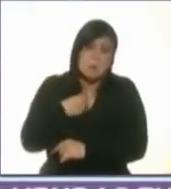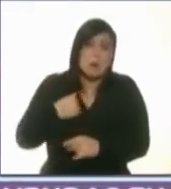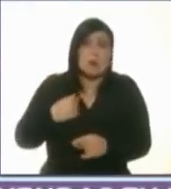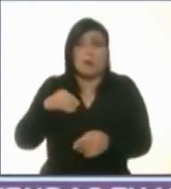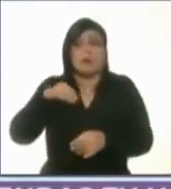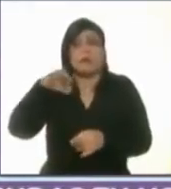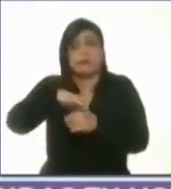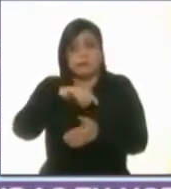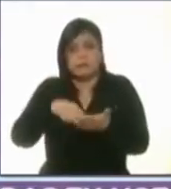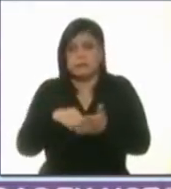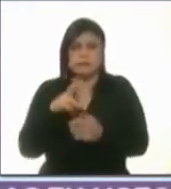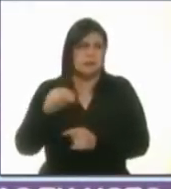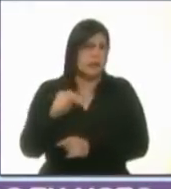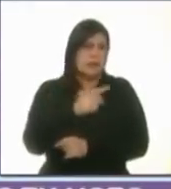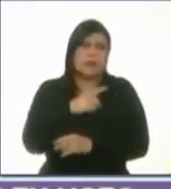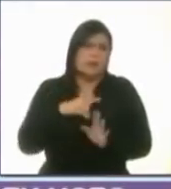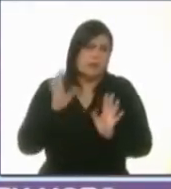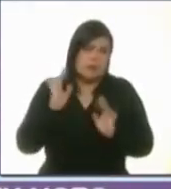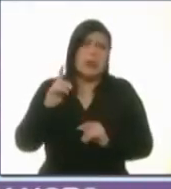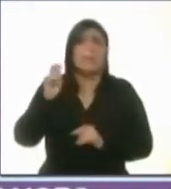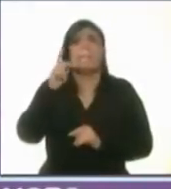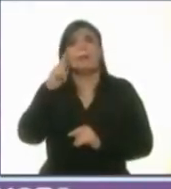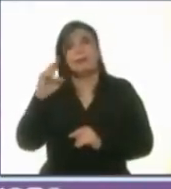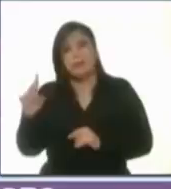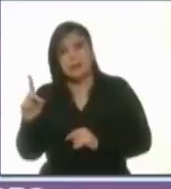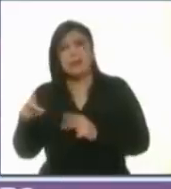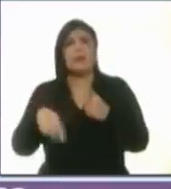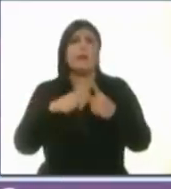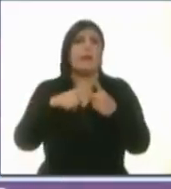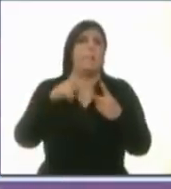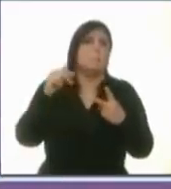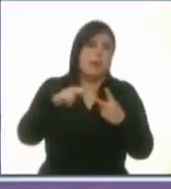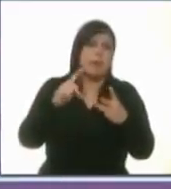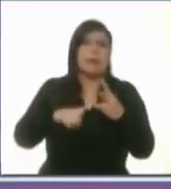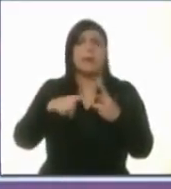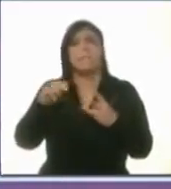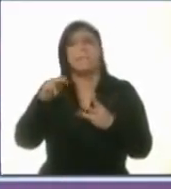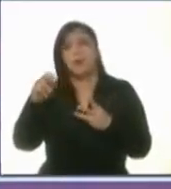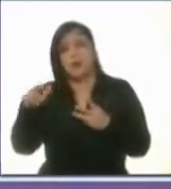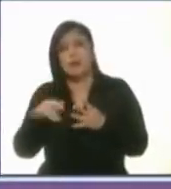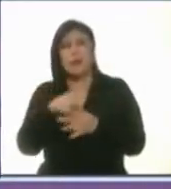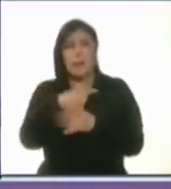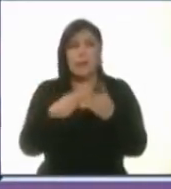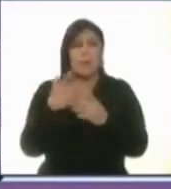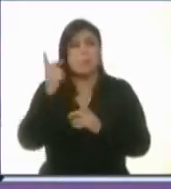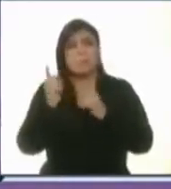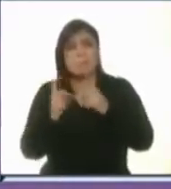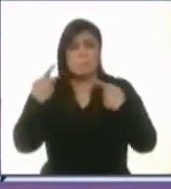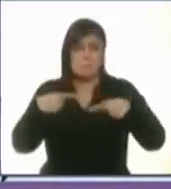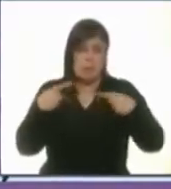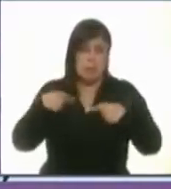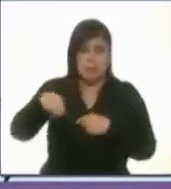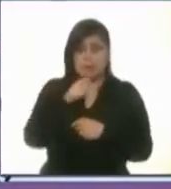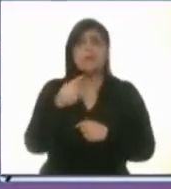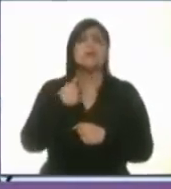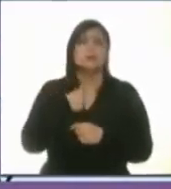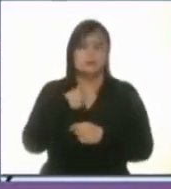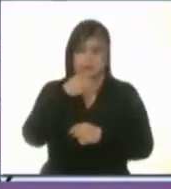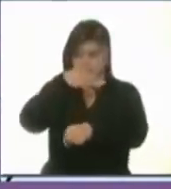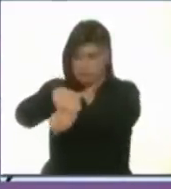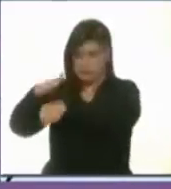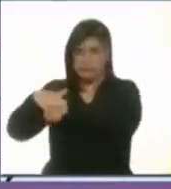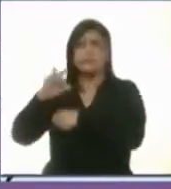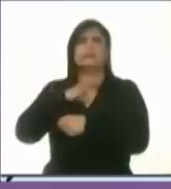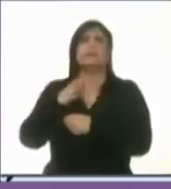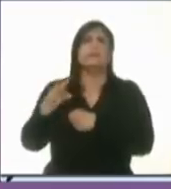A los perredistas a los panistas a los verdes a los indecisos hoy los convoco a que